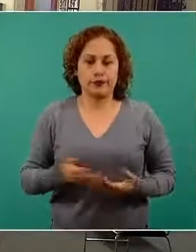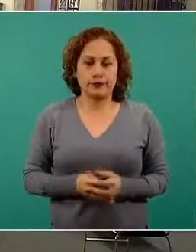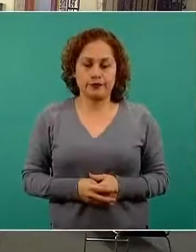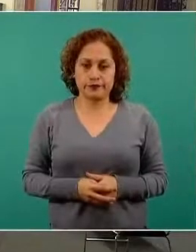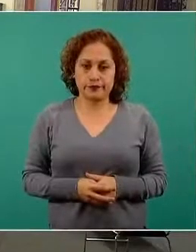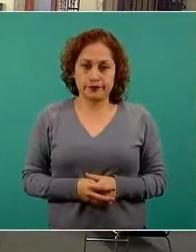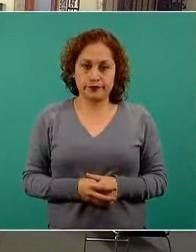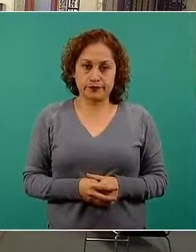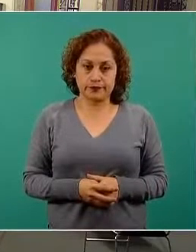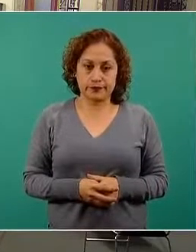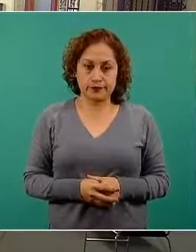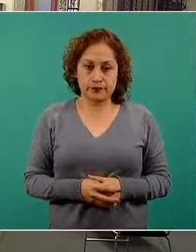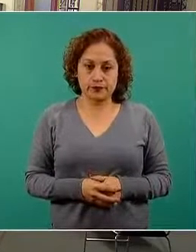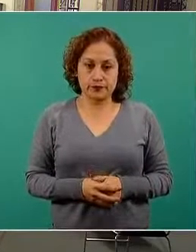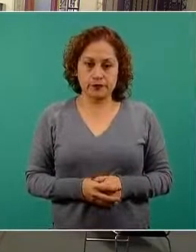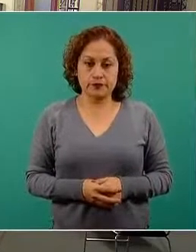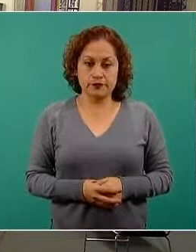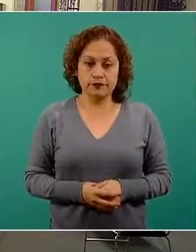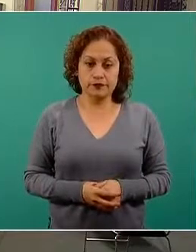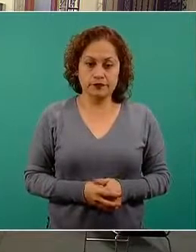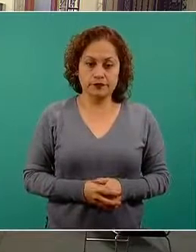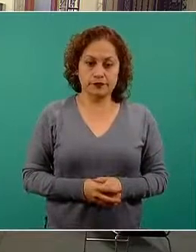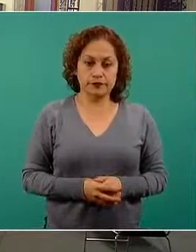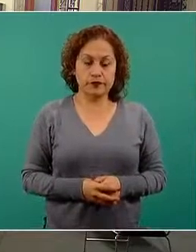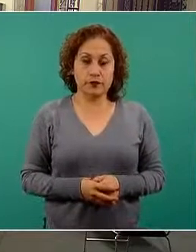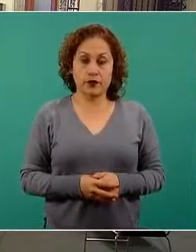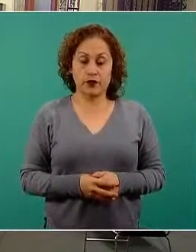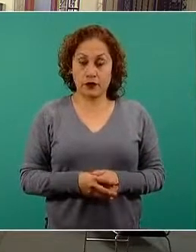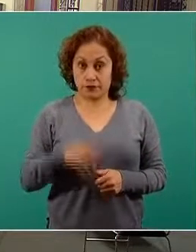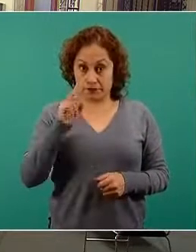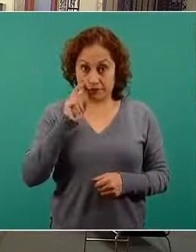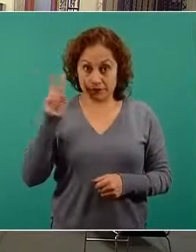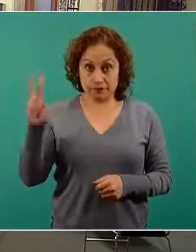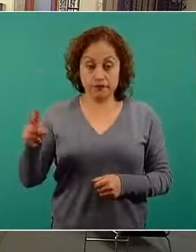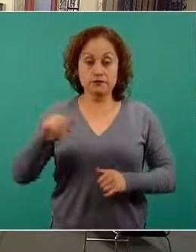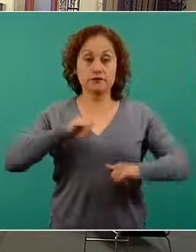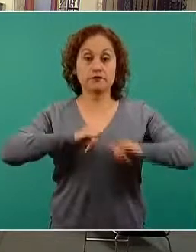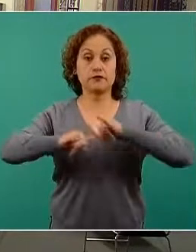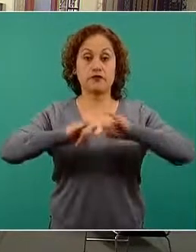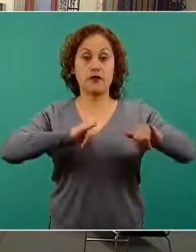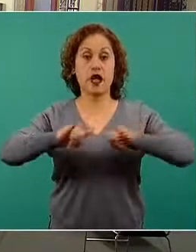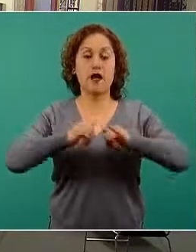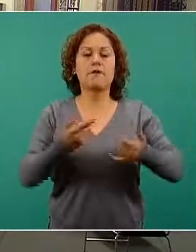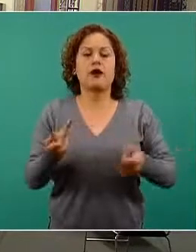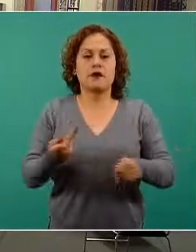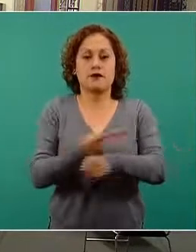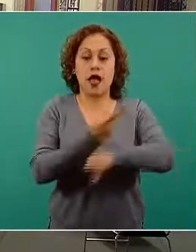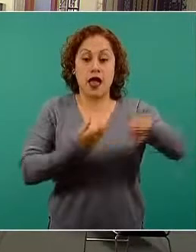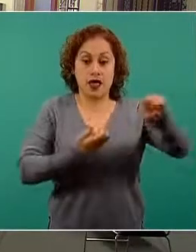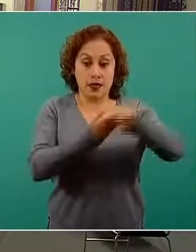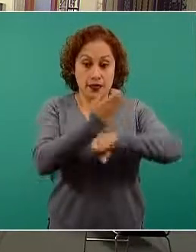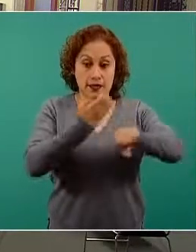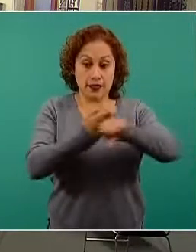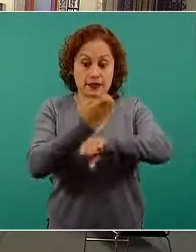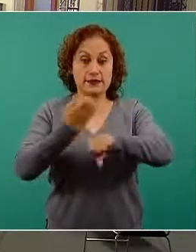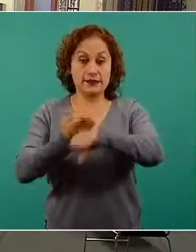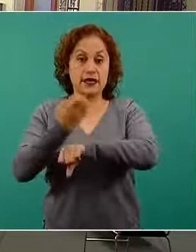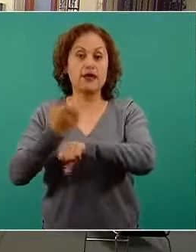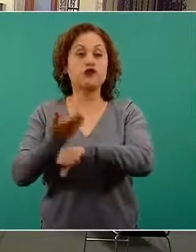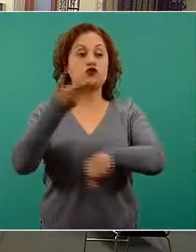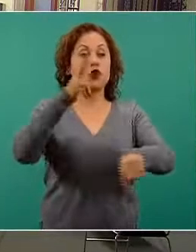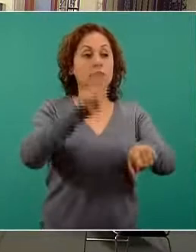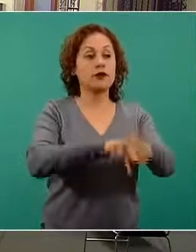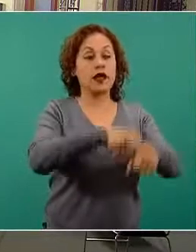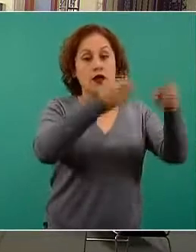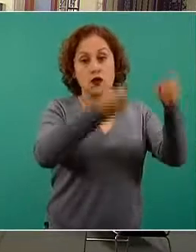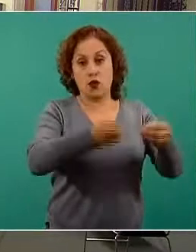Sobre el mapa y el número de estados que tienen una ocupación hospitalaria, tenemos